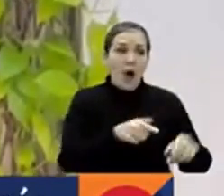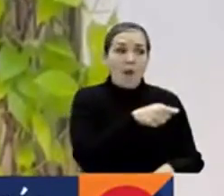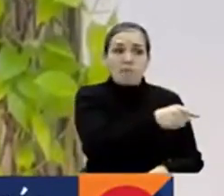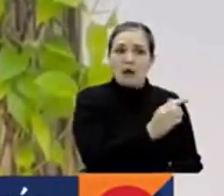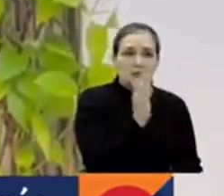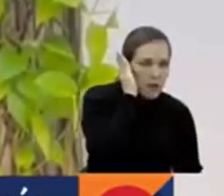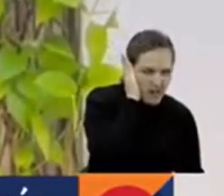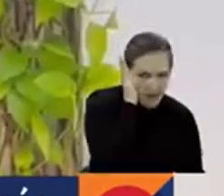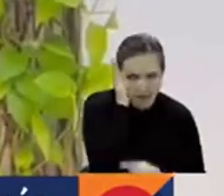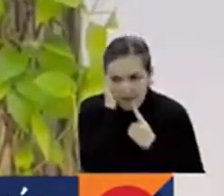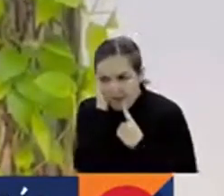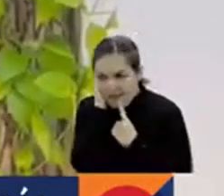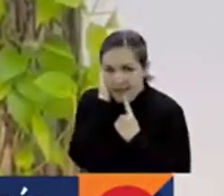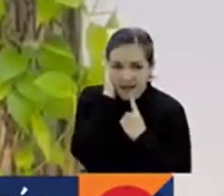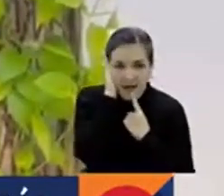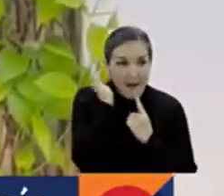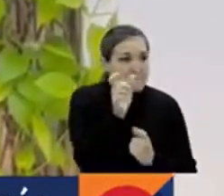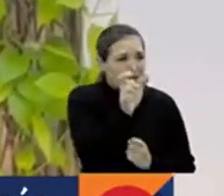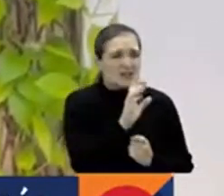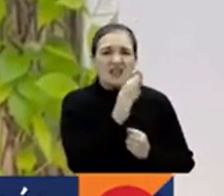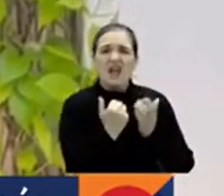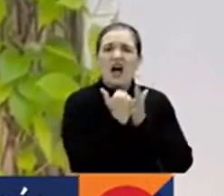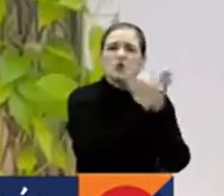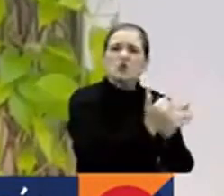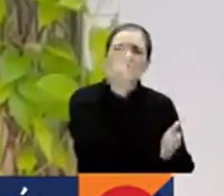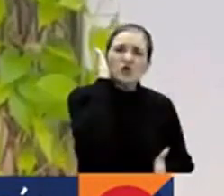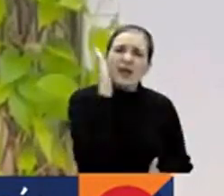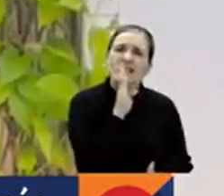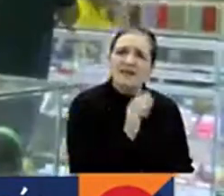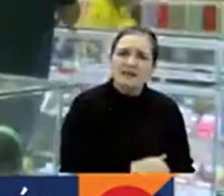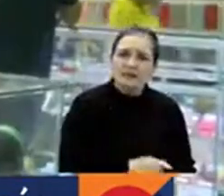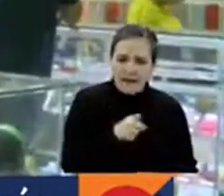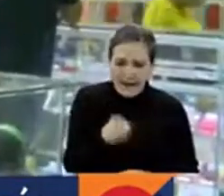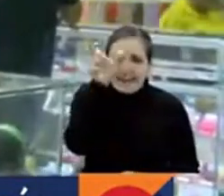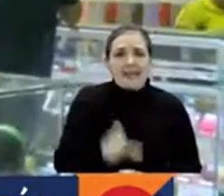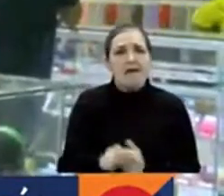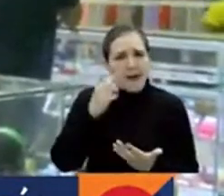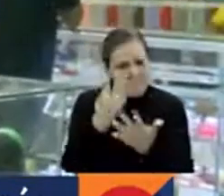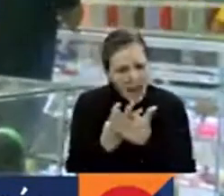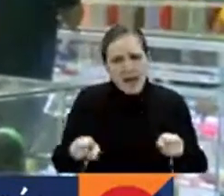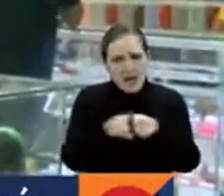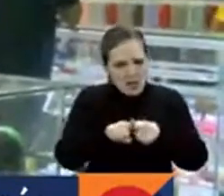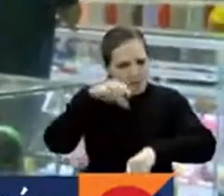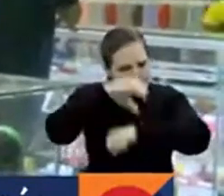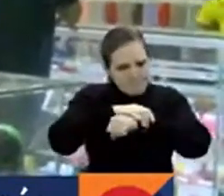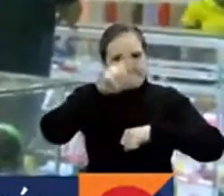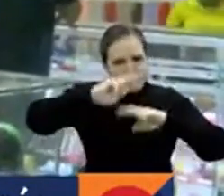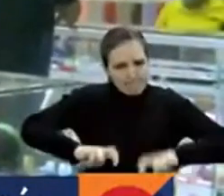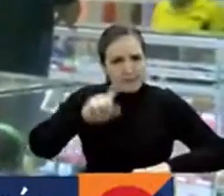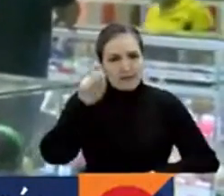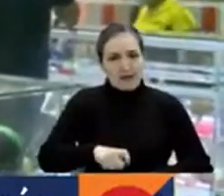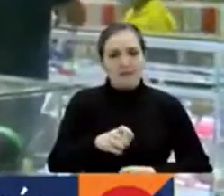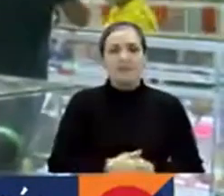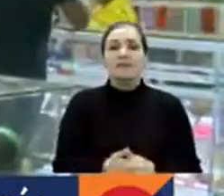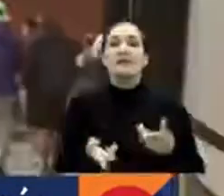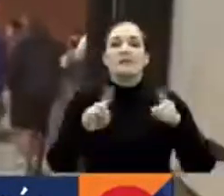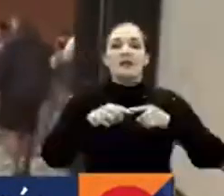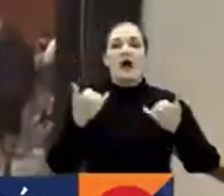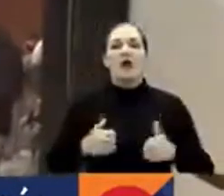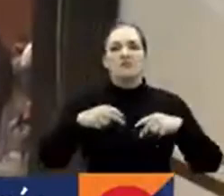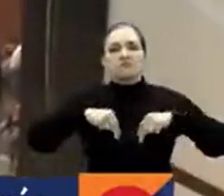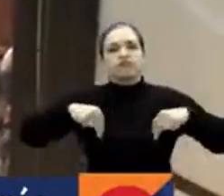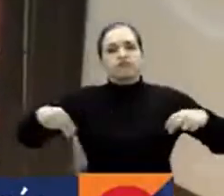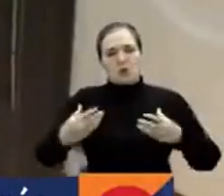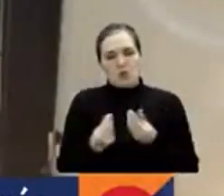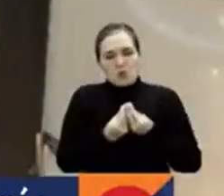delincuentes sean tratados como cómplices, que sean investigados y puestos tras las rejas. De manera permanente se activó un puesto de mando